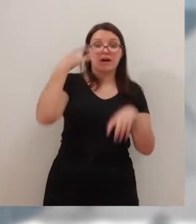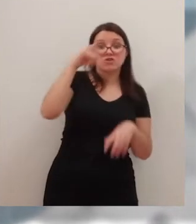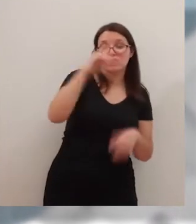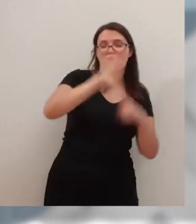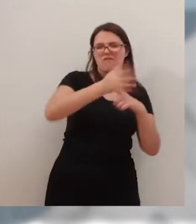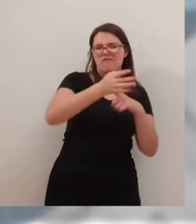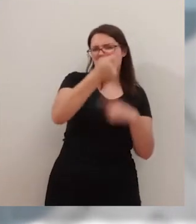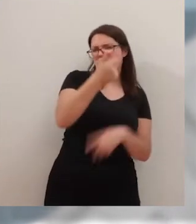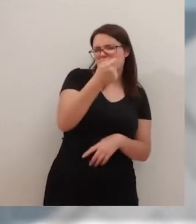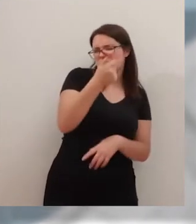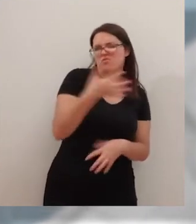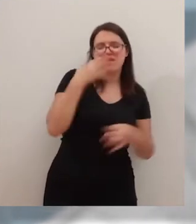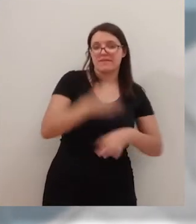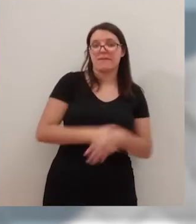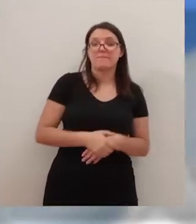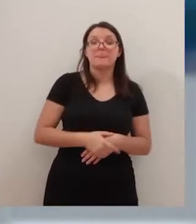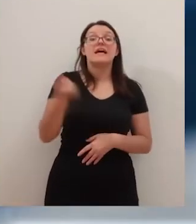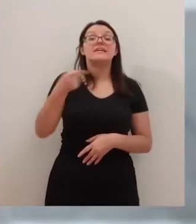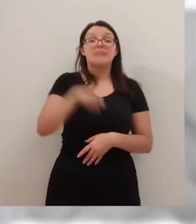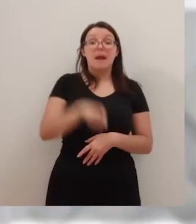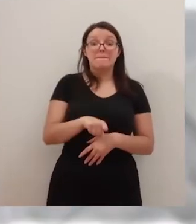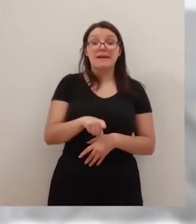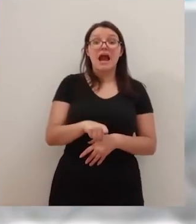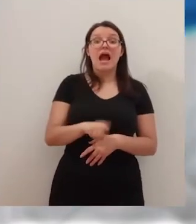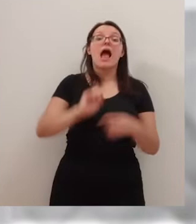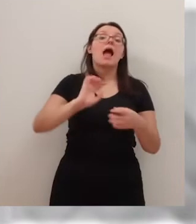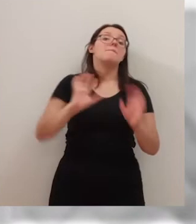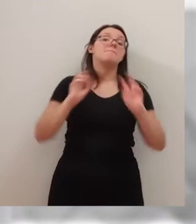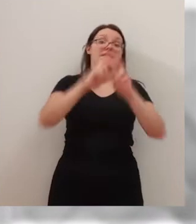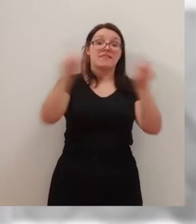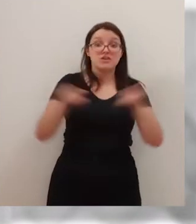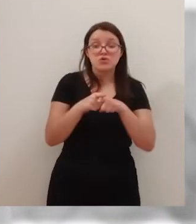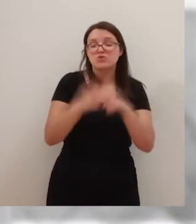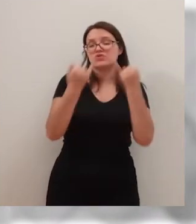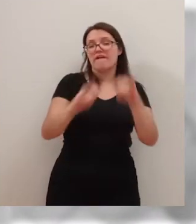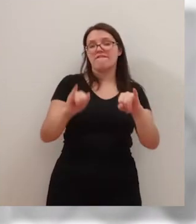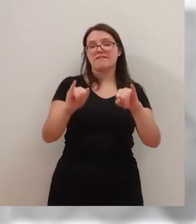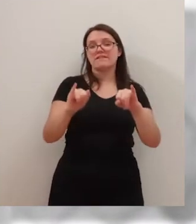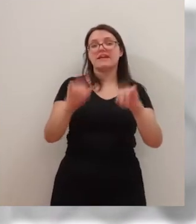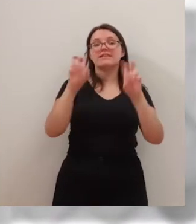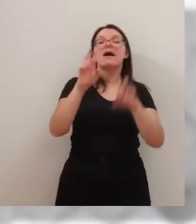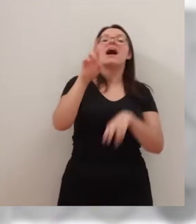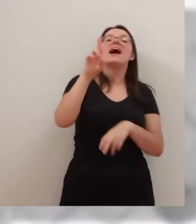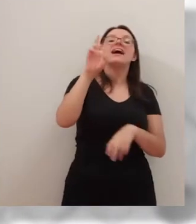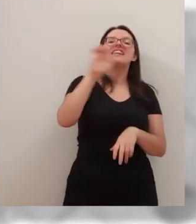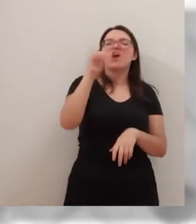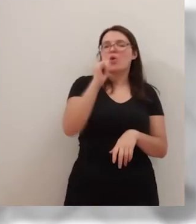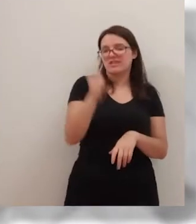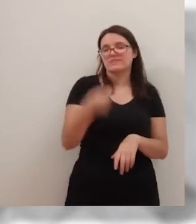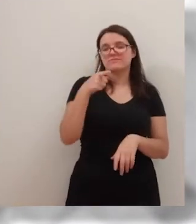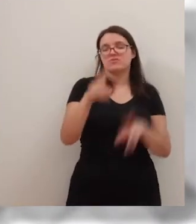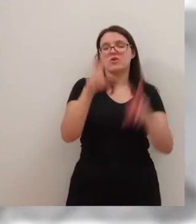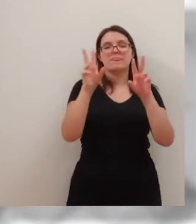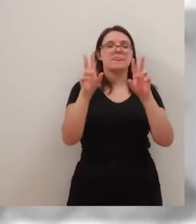feria acogía un poco para que nos vamos a engañar. También se ha quedado la Plaza de Toros de la Ribera sin su festejo de rejones y con ello